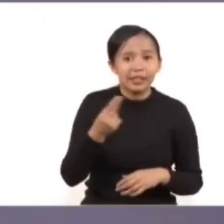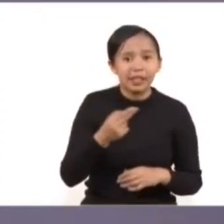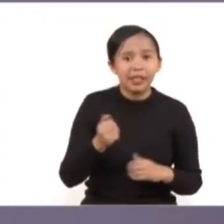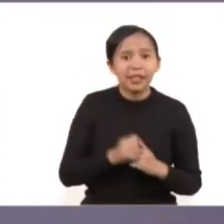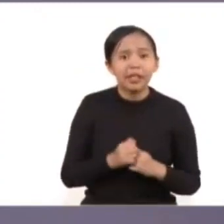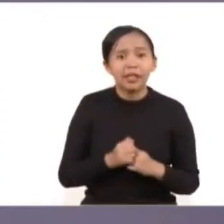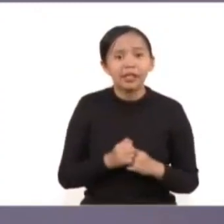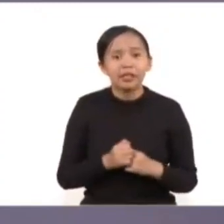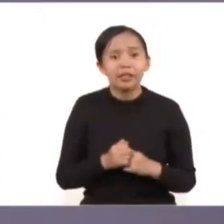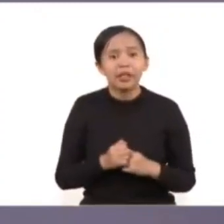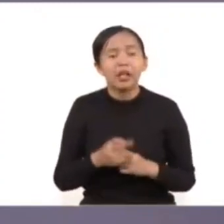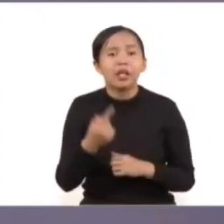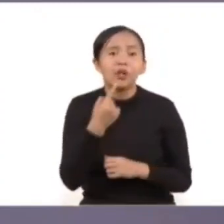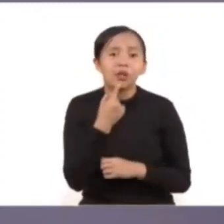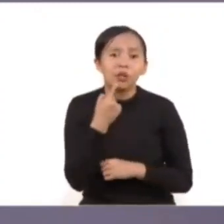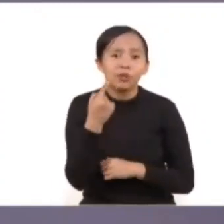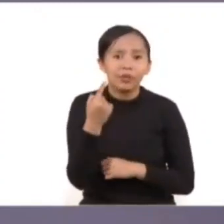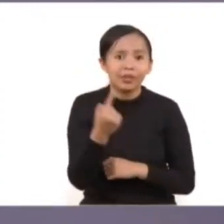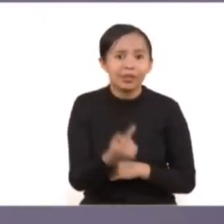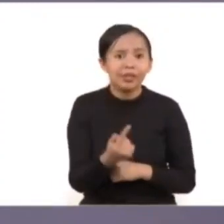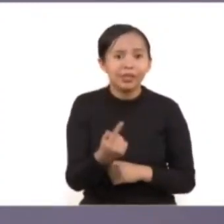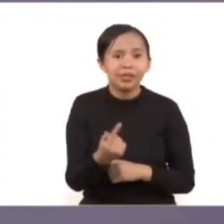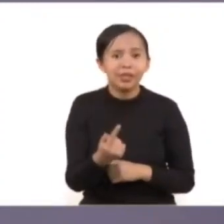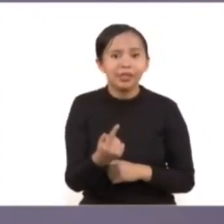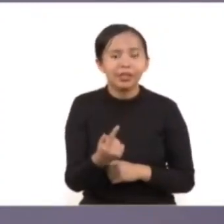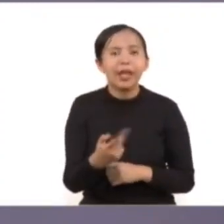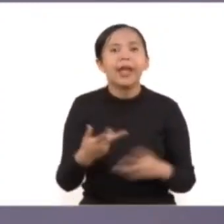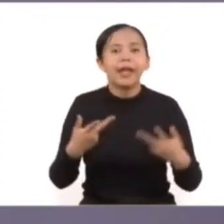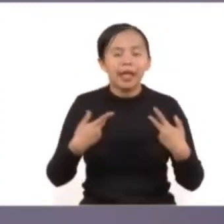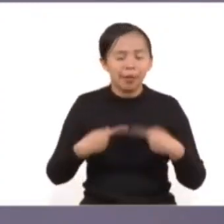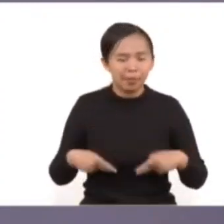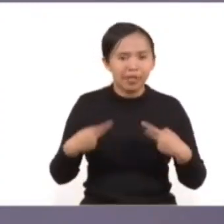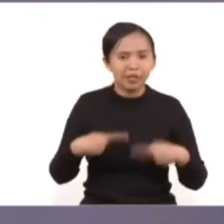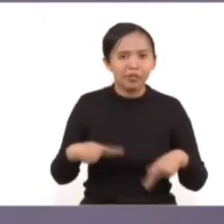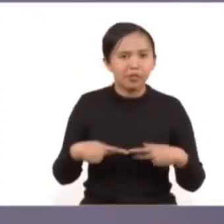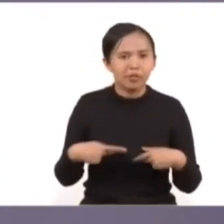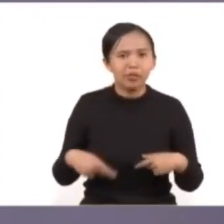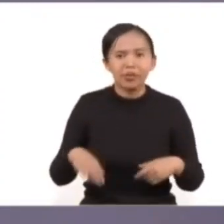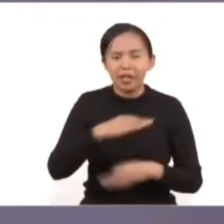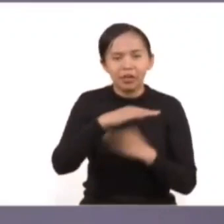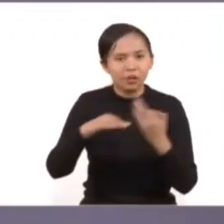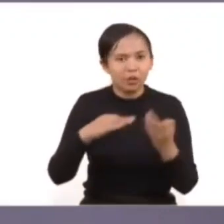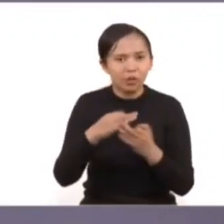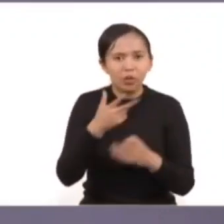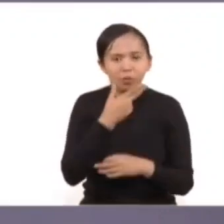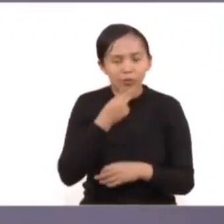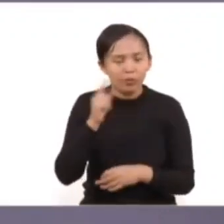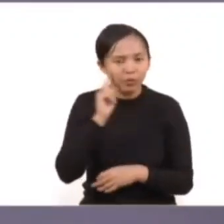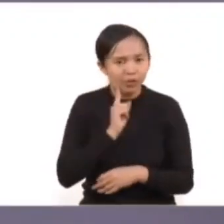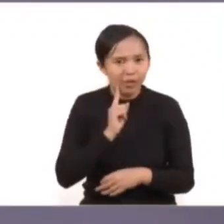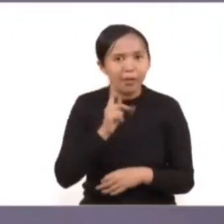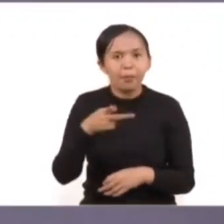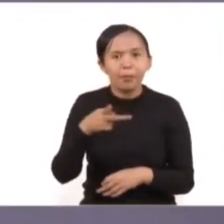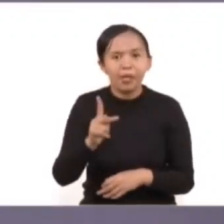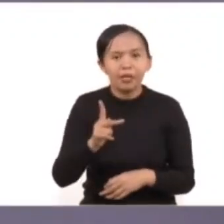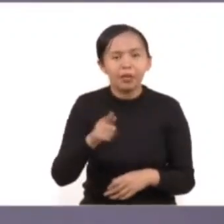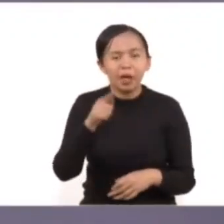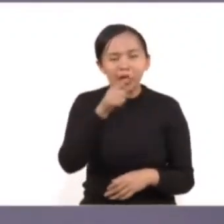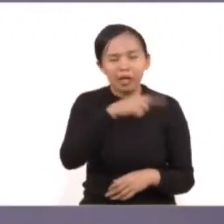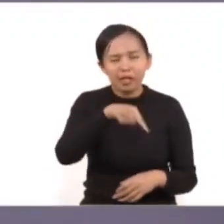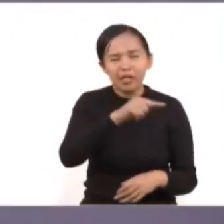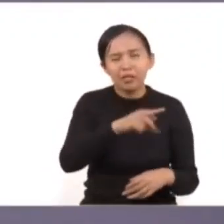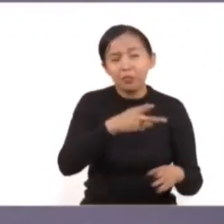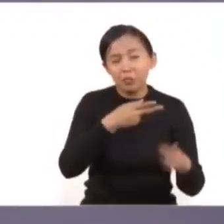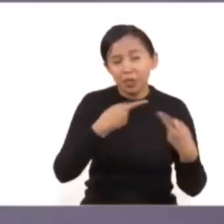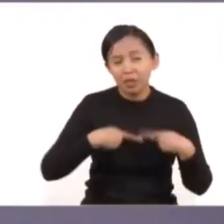es decir a la sociedad, decirnos a todas y a todos, pero principalmente a los agresores